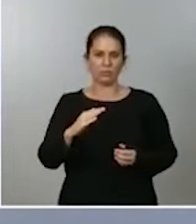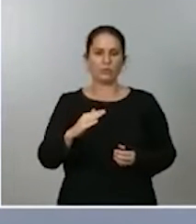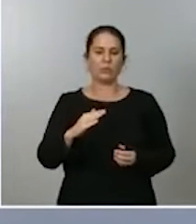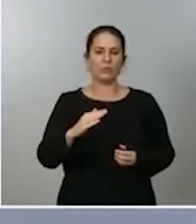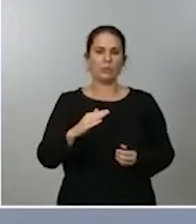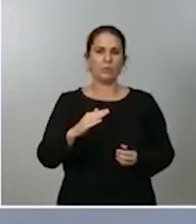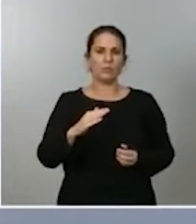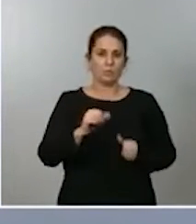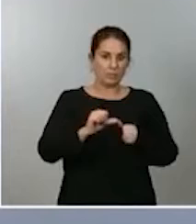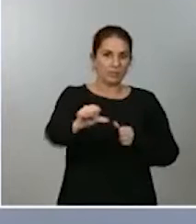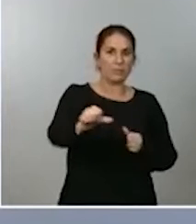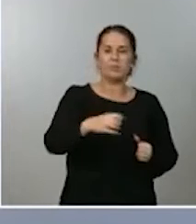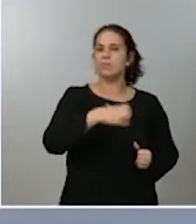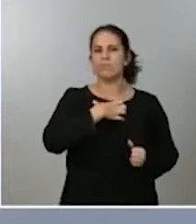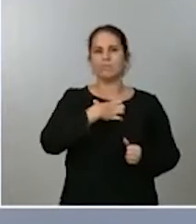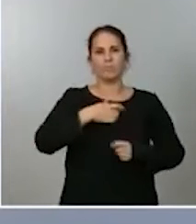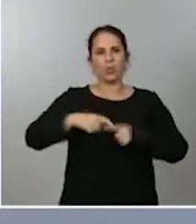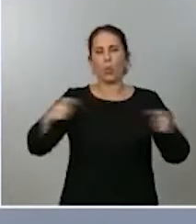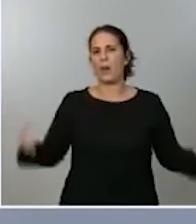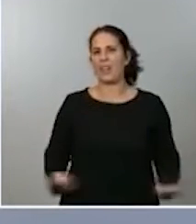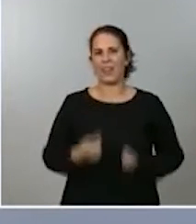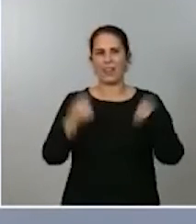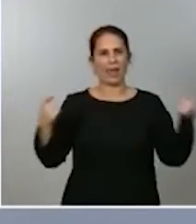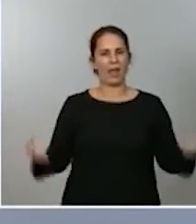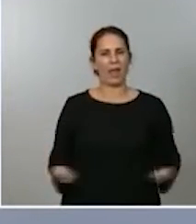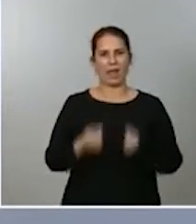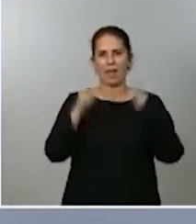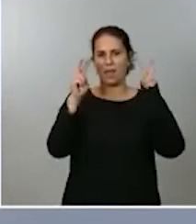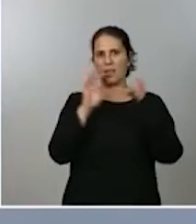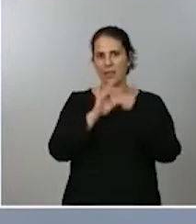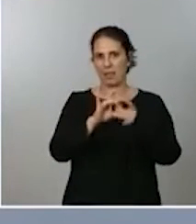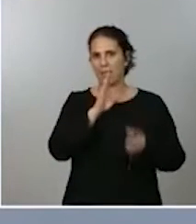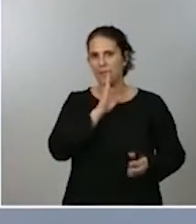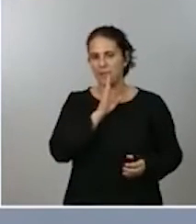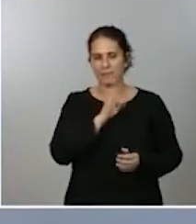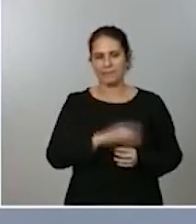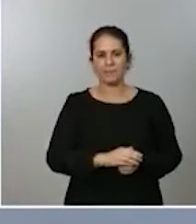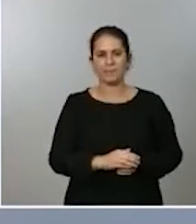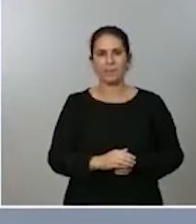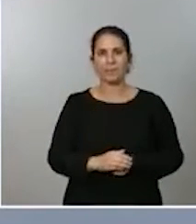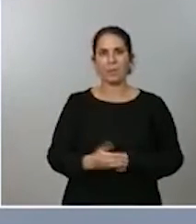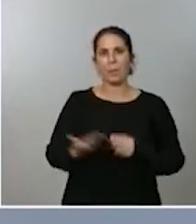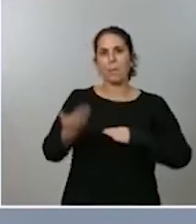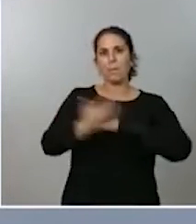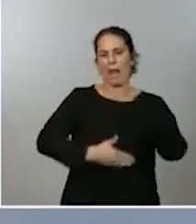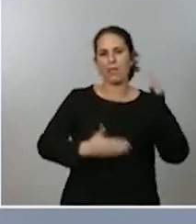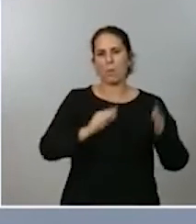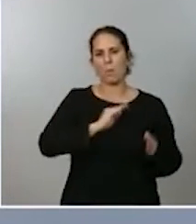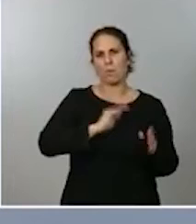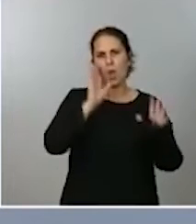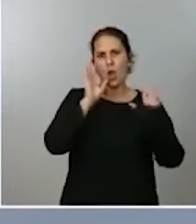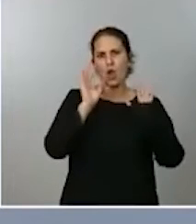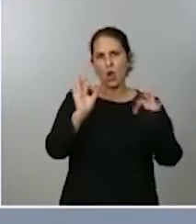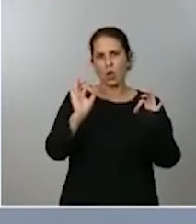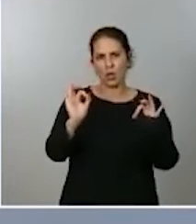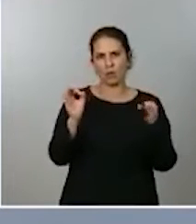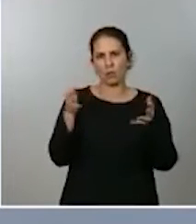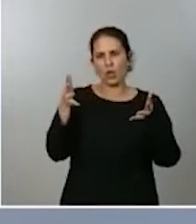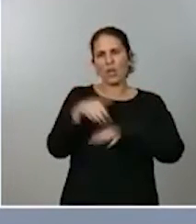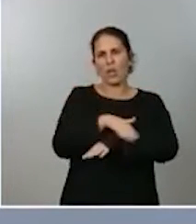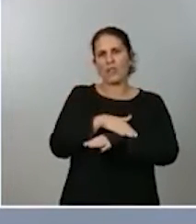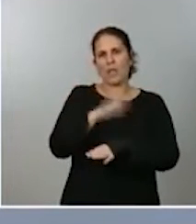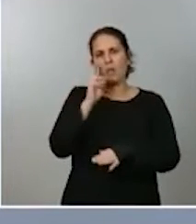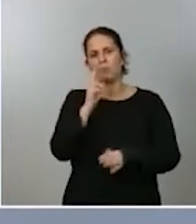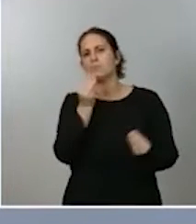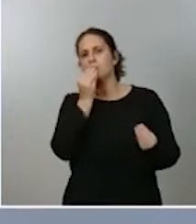tipo de publicidad de este tipo de actividades. El plazo es un plazo razonable a instancias del Consejo de Estado que permite a los